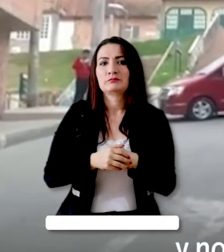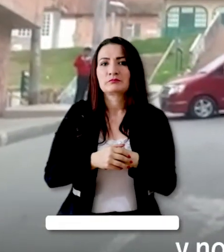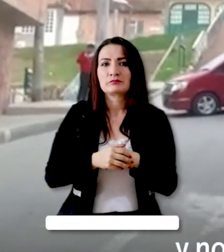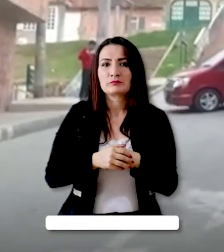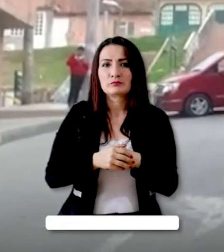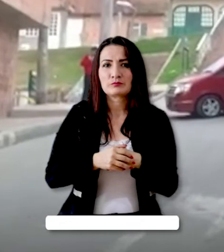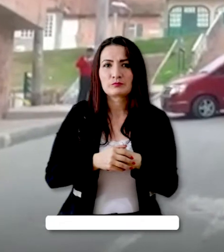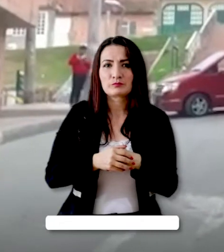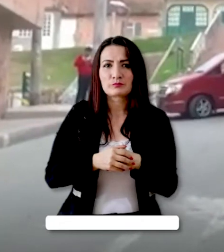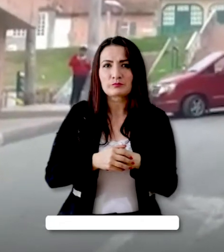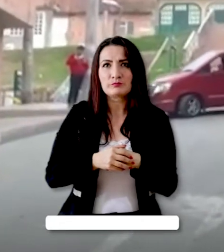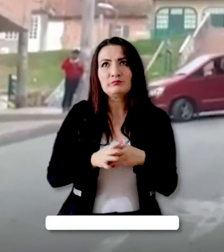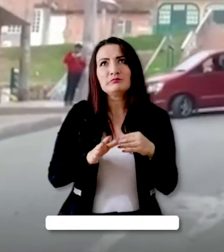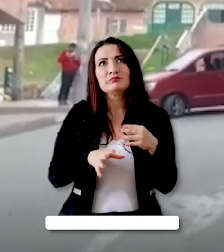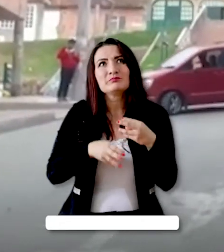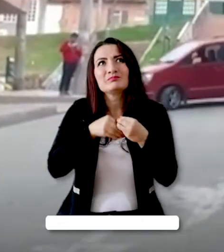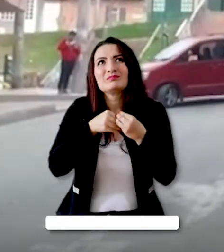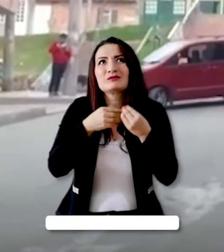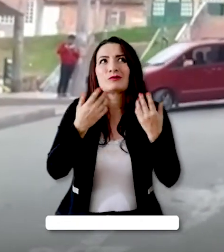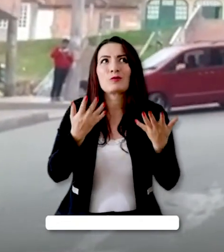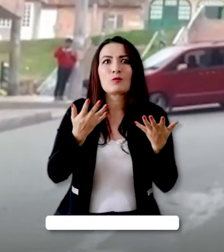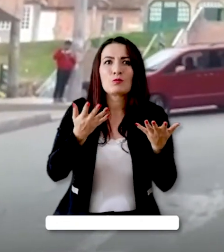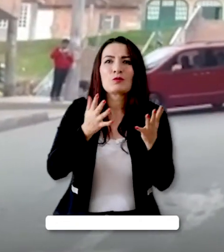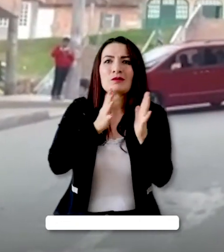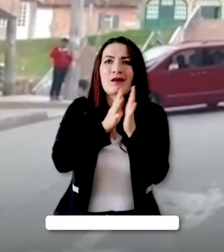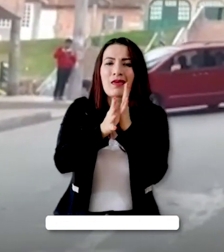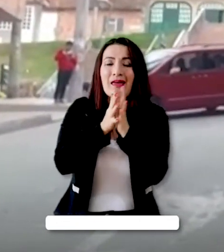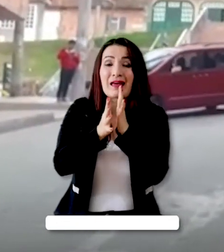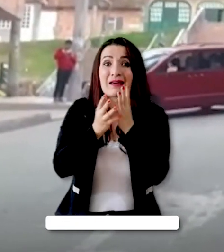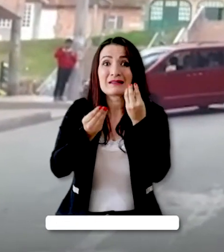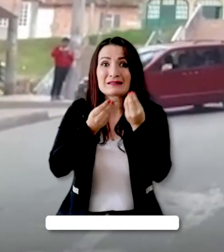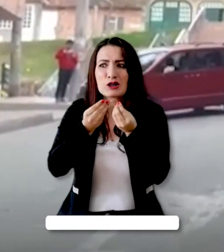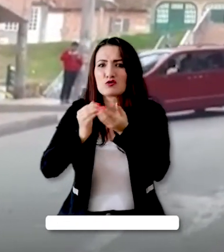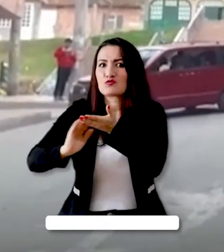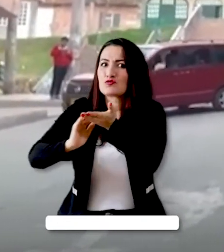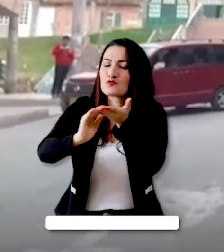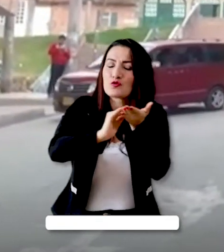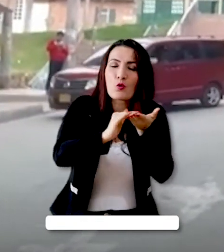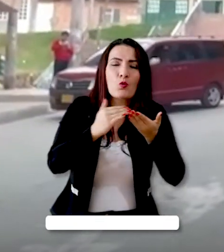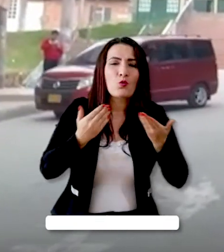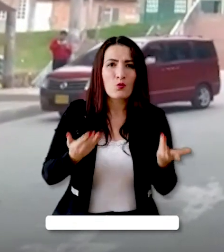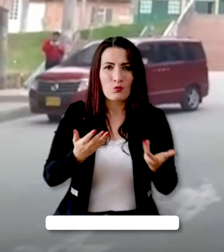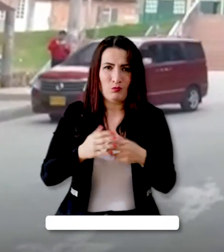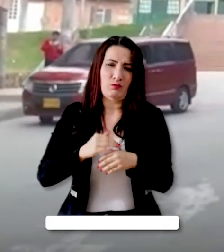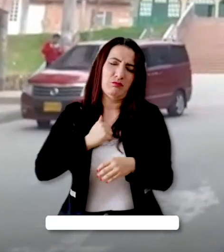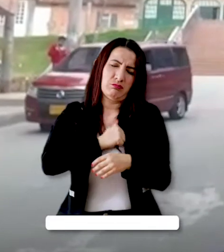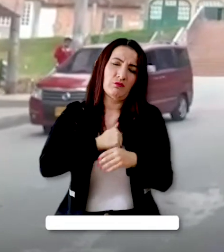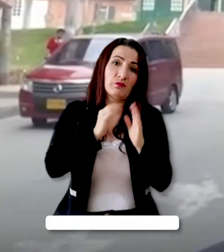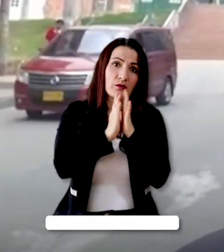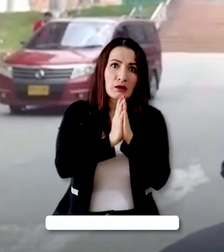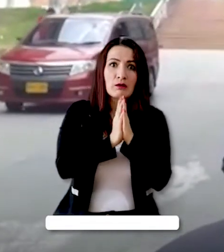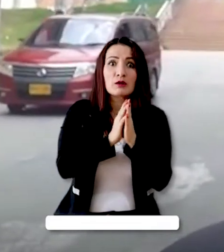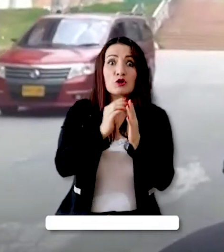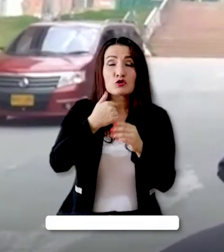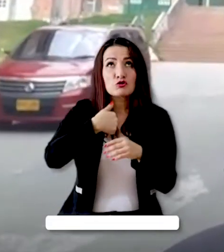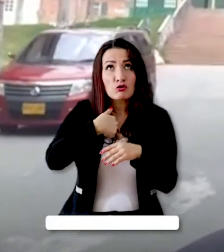se encuentre una solución pronta.